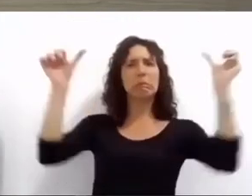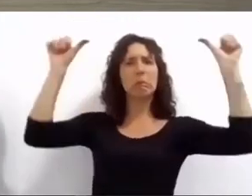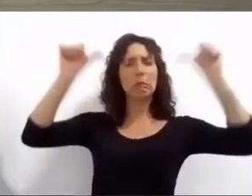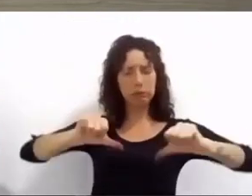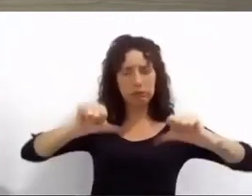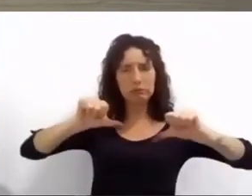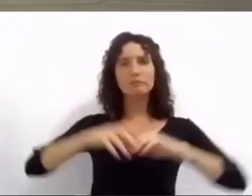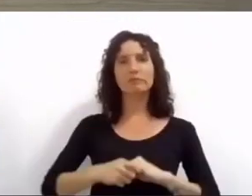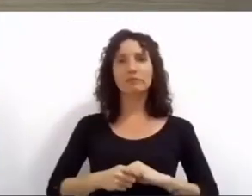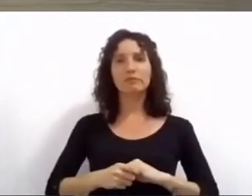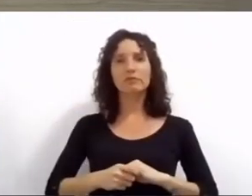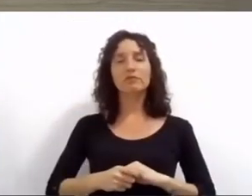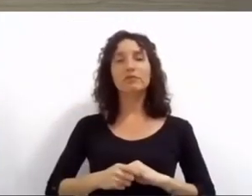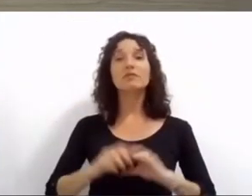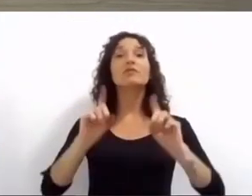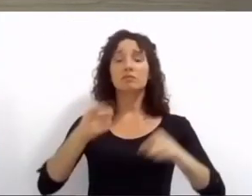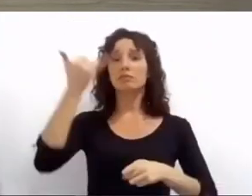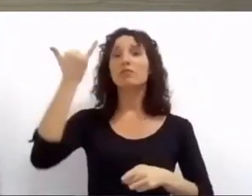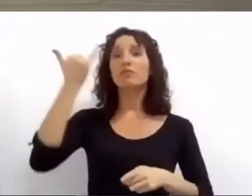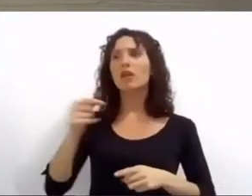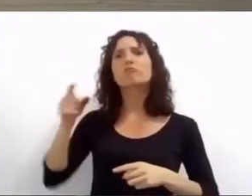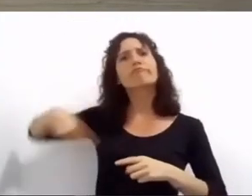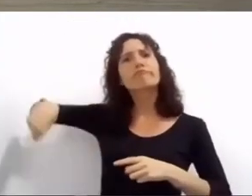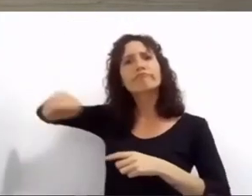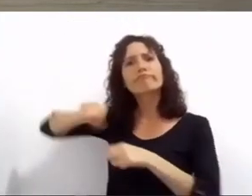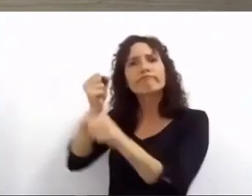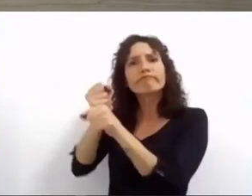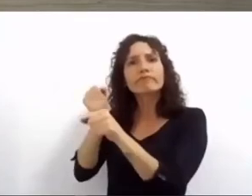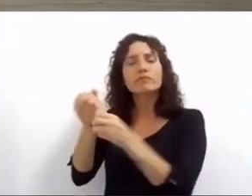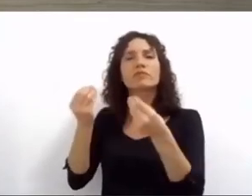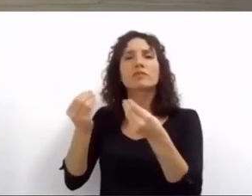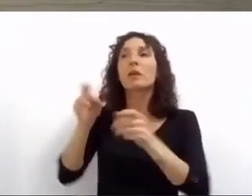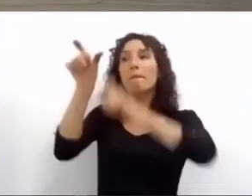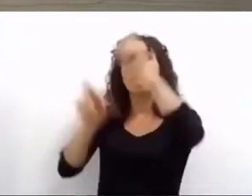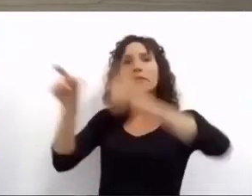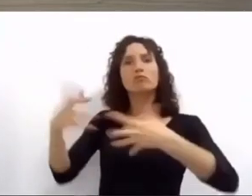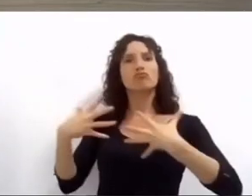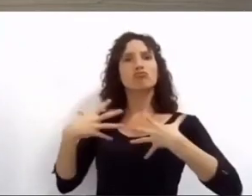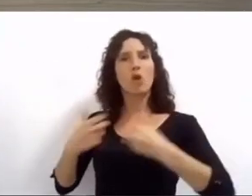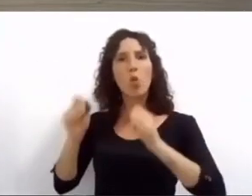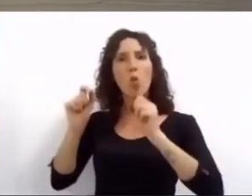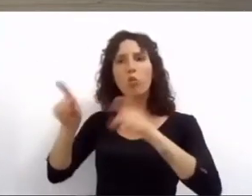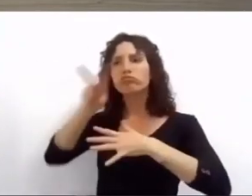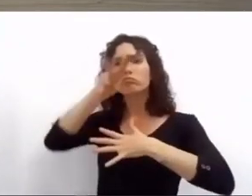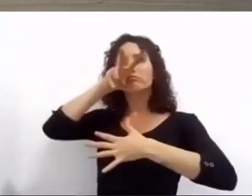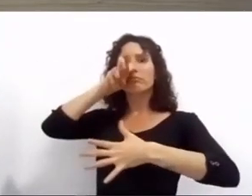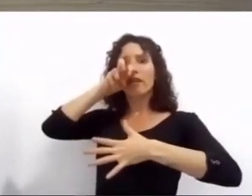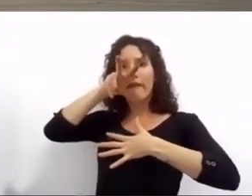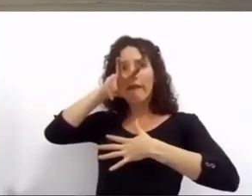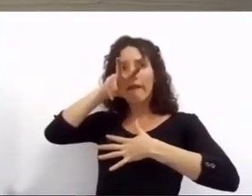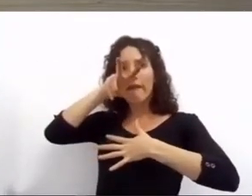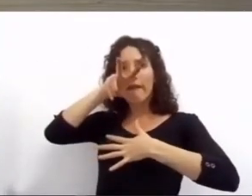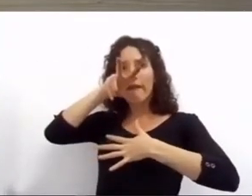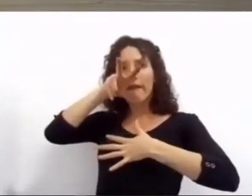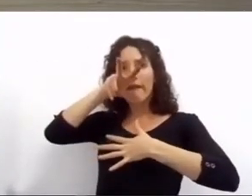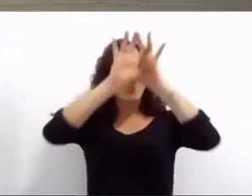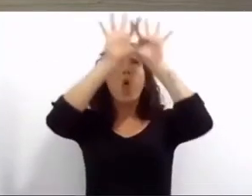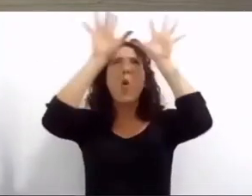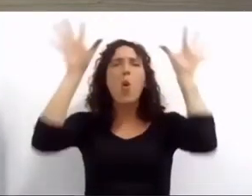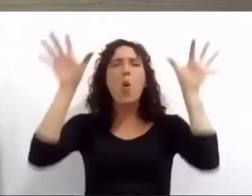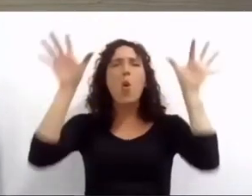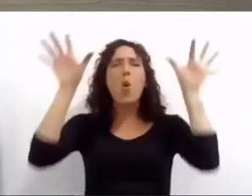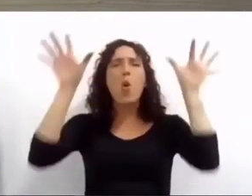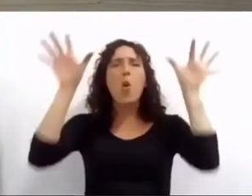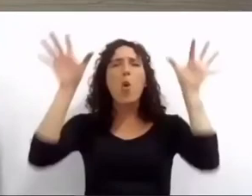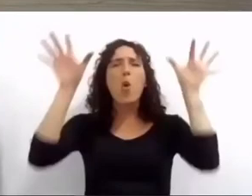para reducir la emisión de gases de efecto invernadero y para preservar la salud de las personas y los ecosistemas con el involucramiento de la ciudadanía